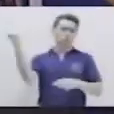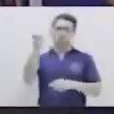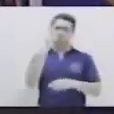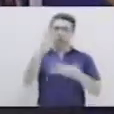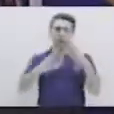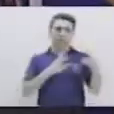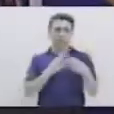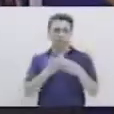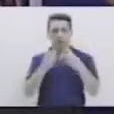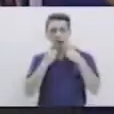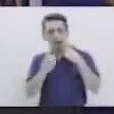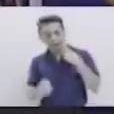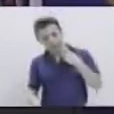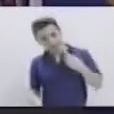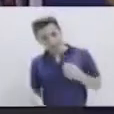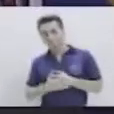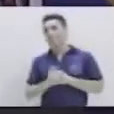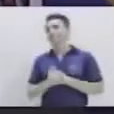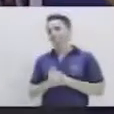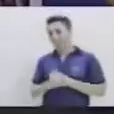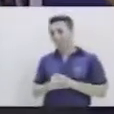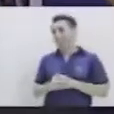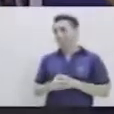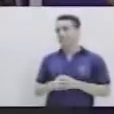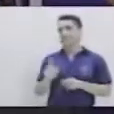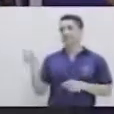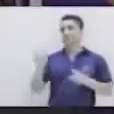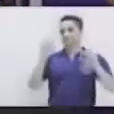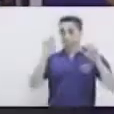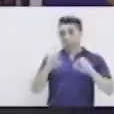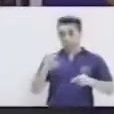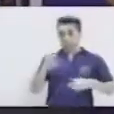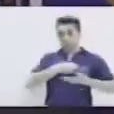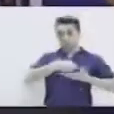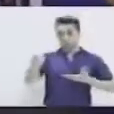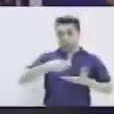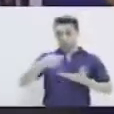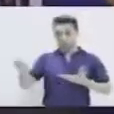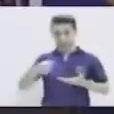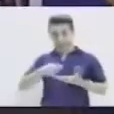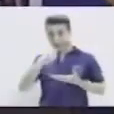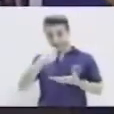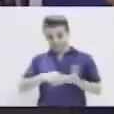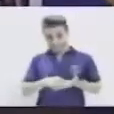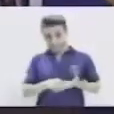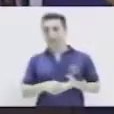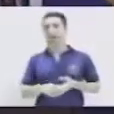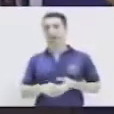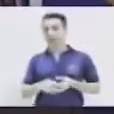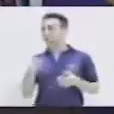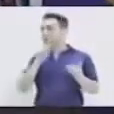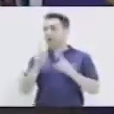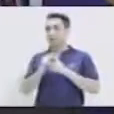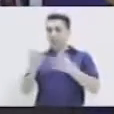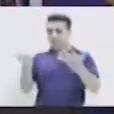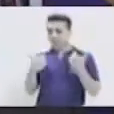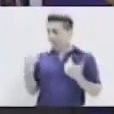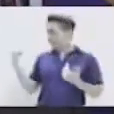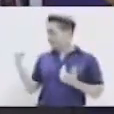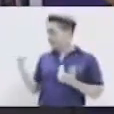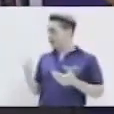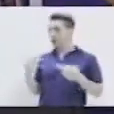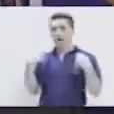¡Muy bien! Ya que vimos que don Florencio nos trajo muchas cartitas, también nos trae unos